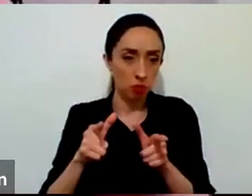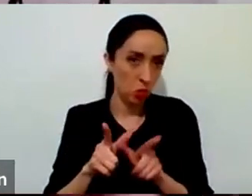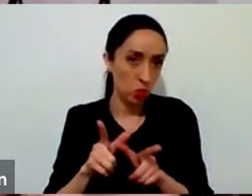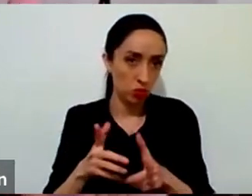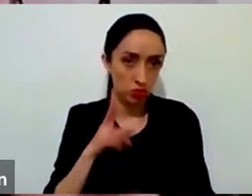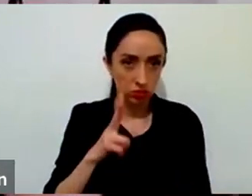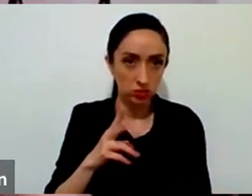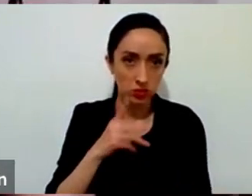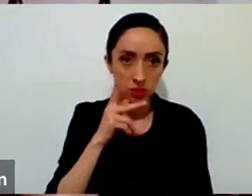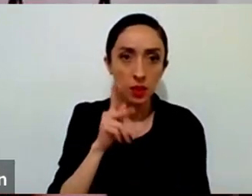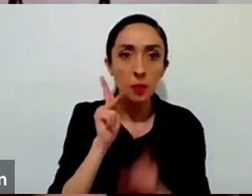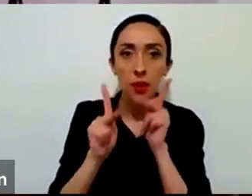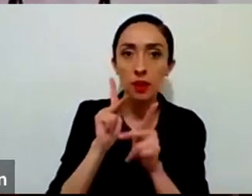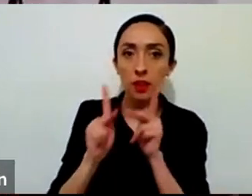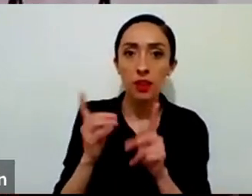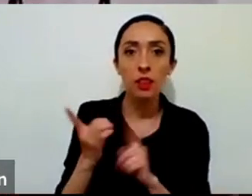que lo encuentre en algo